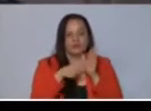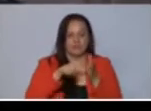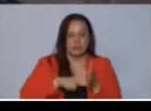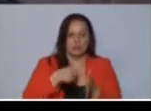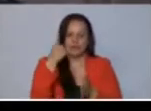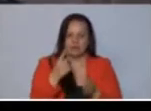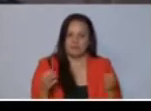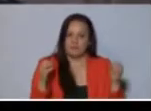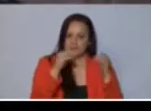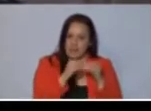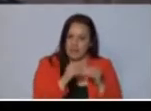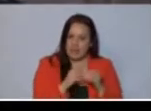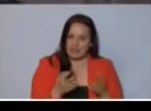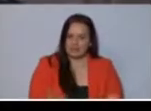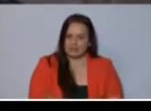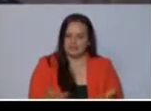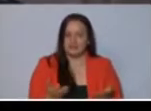más